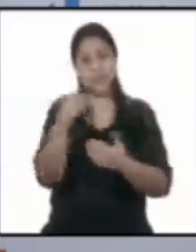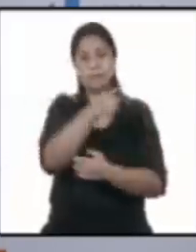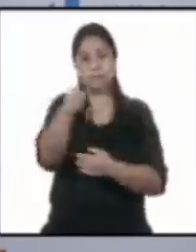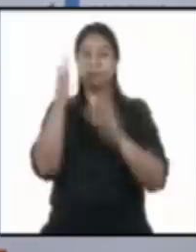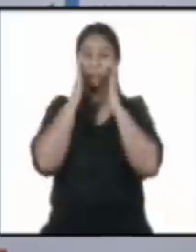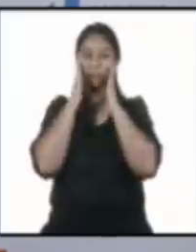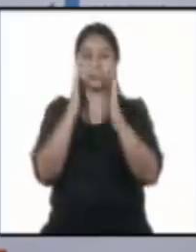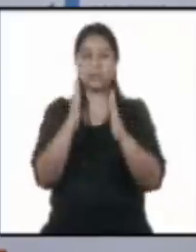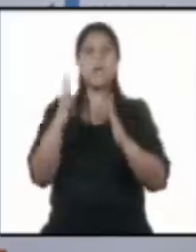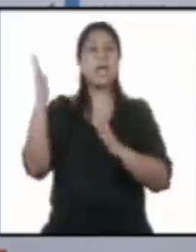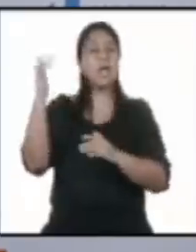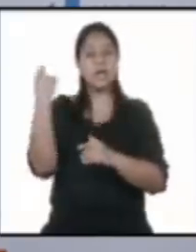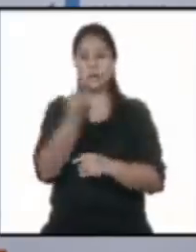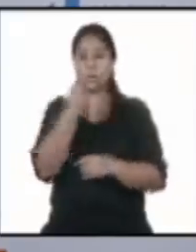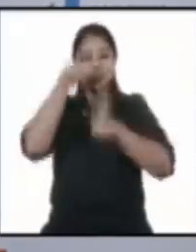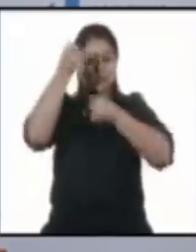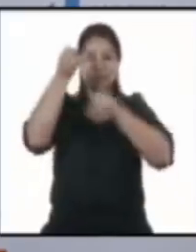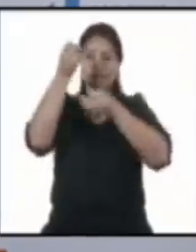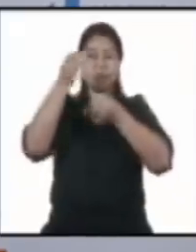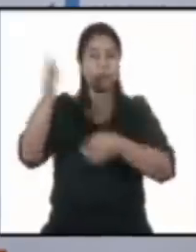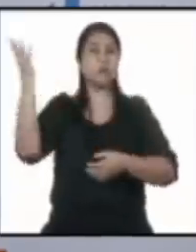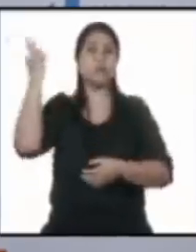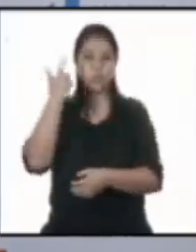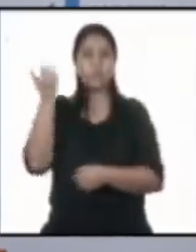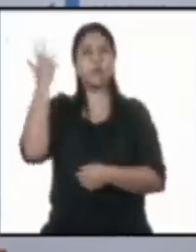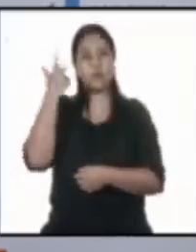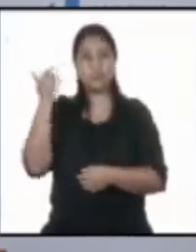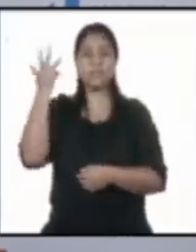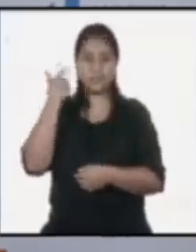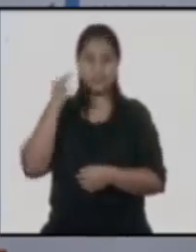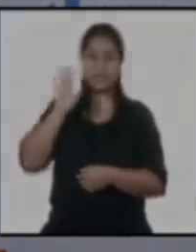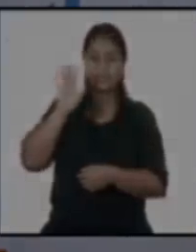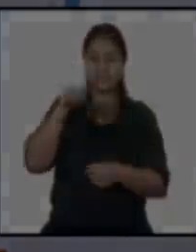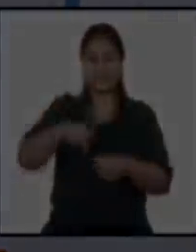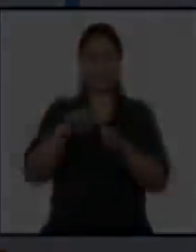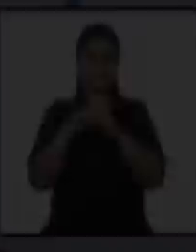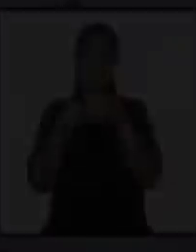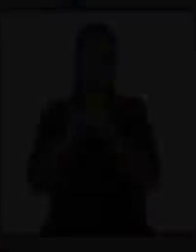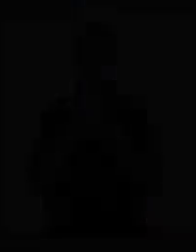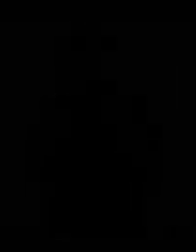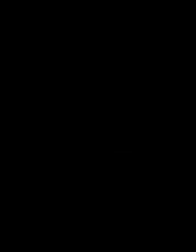atentos a los mensajes que se envían día con día de parte de este equipo. Muchas gracias.